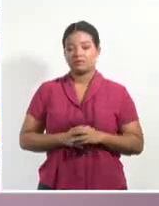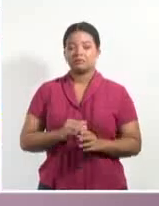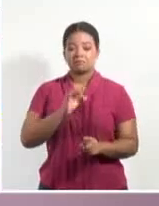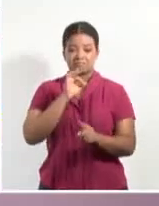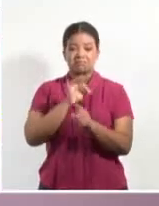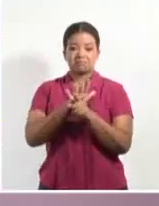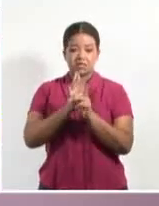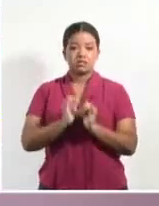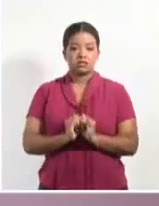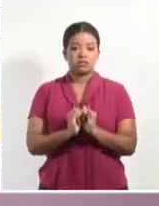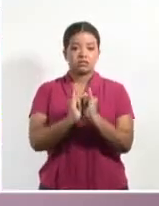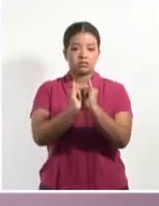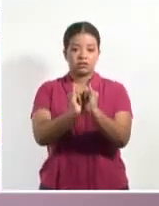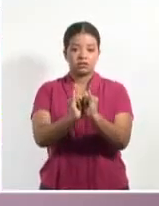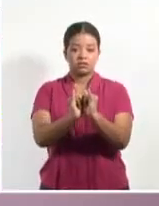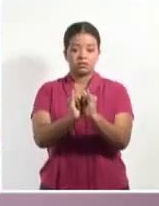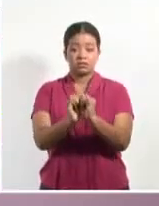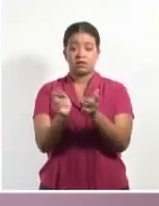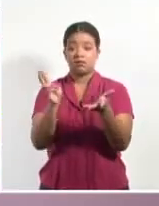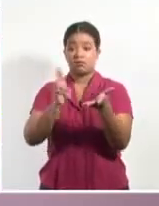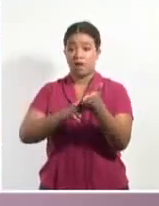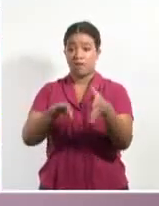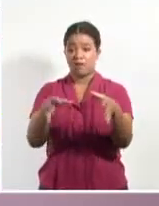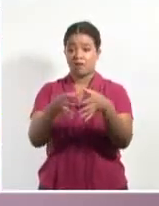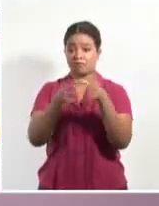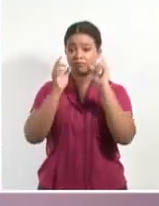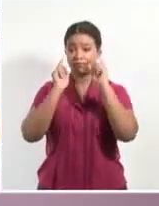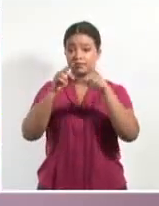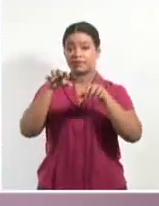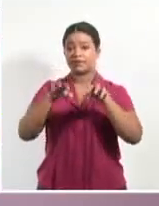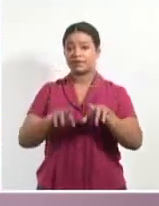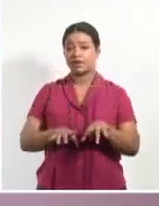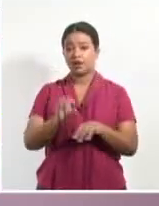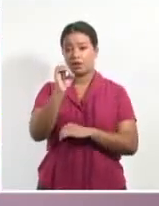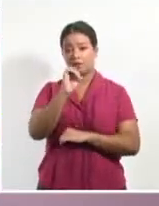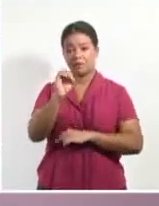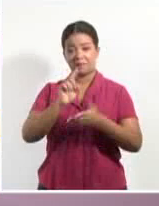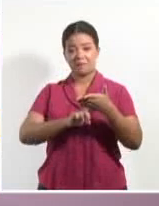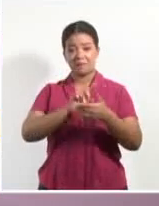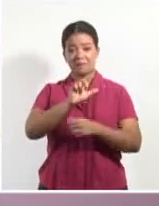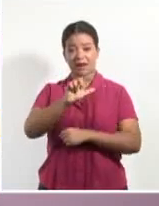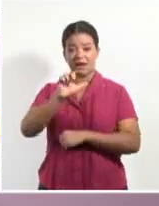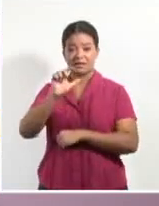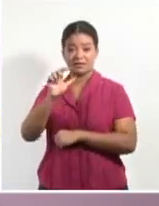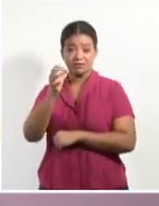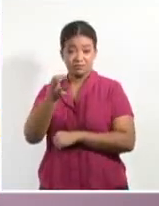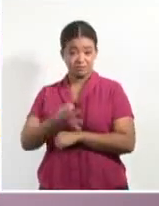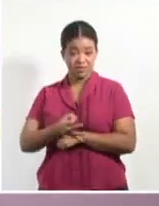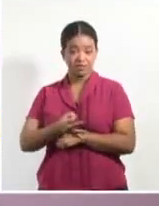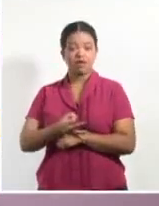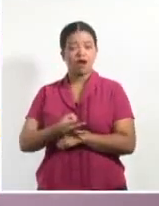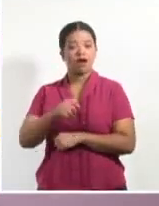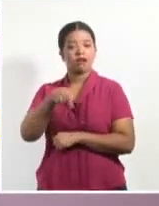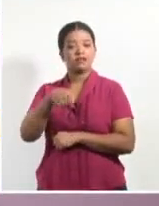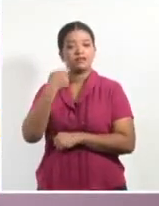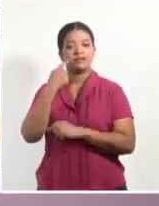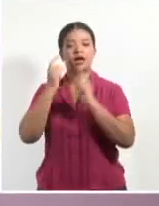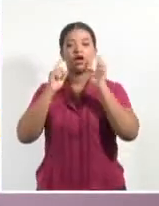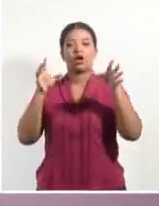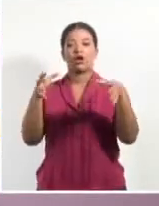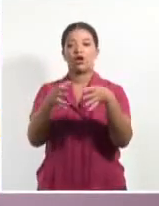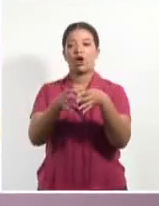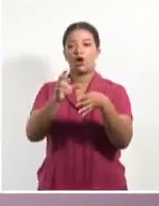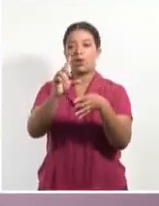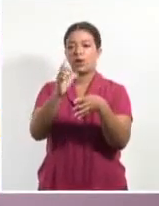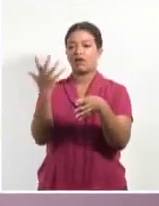El miembro del buro político y secretario de organización del Comité Central del Partido, Roberto Morales Ojeda, se reunió este lunes